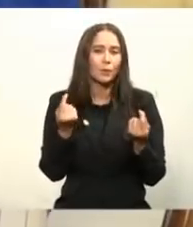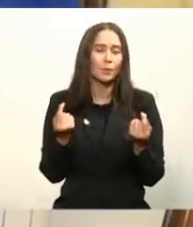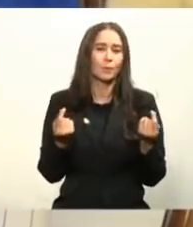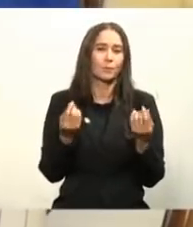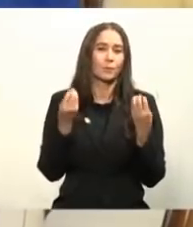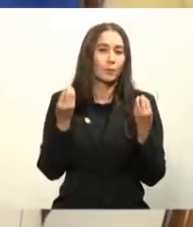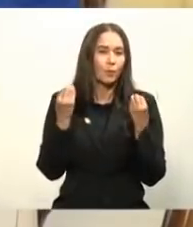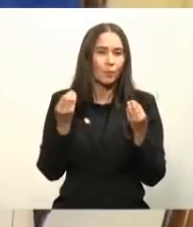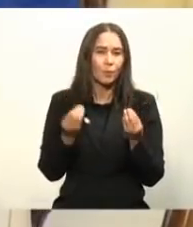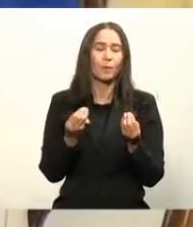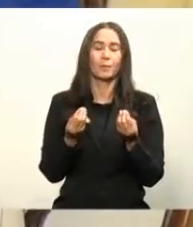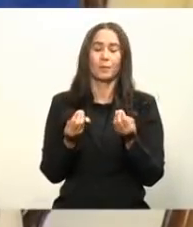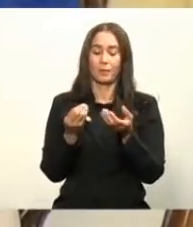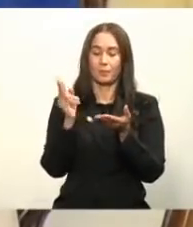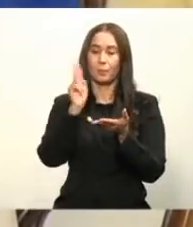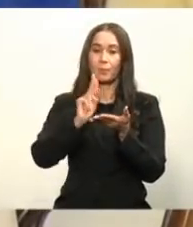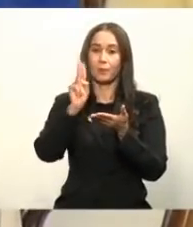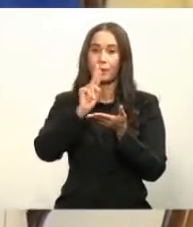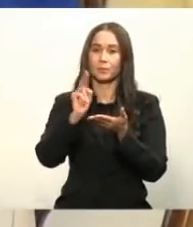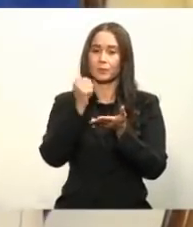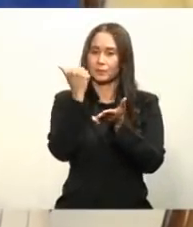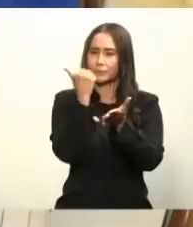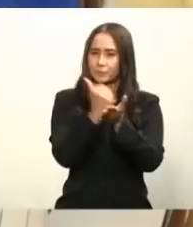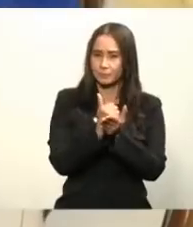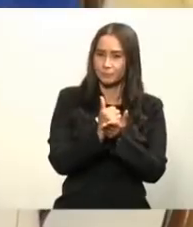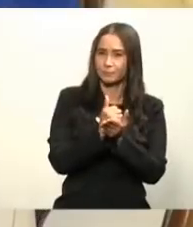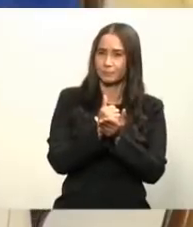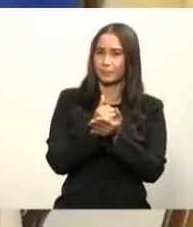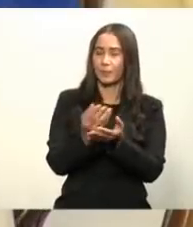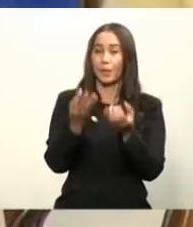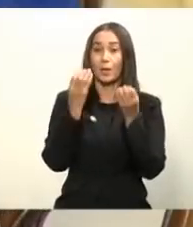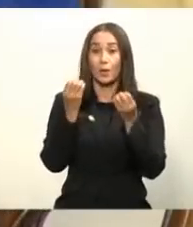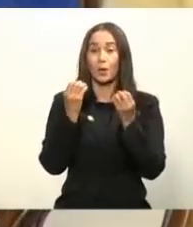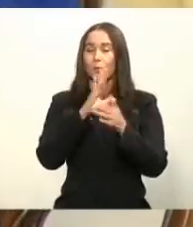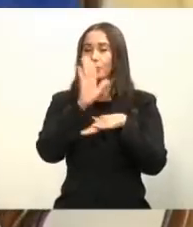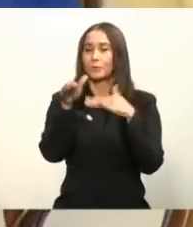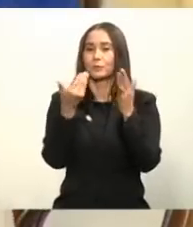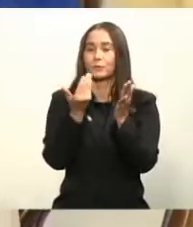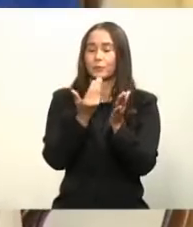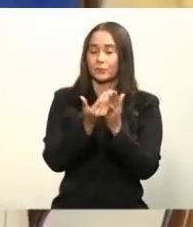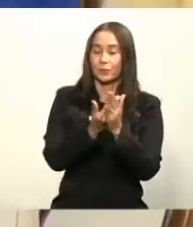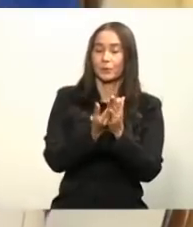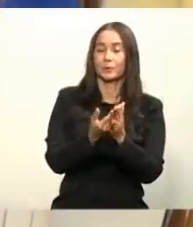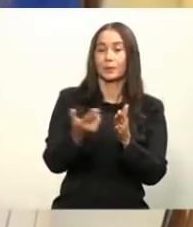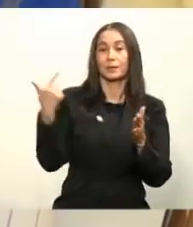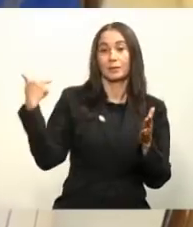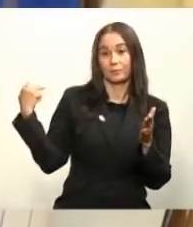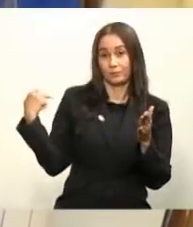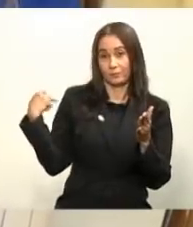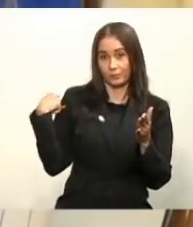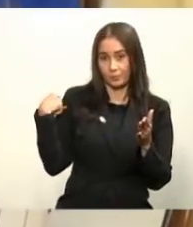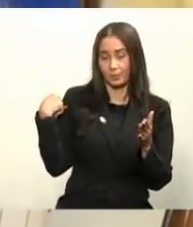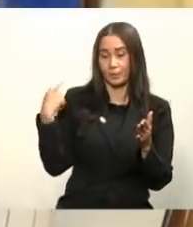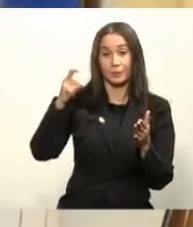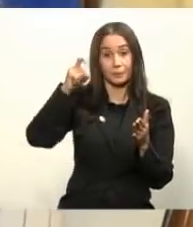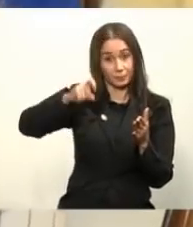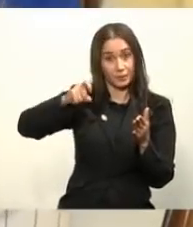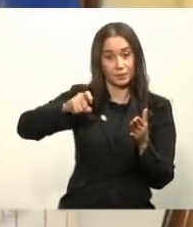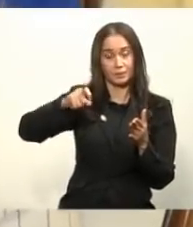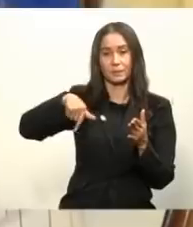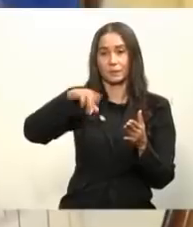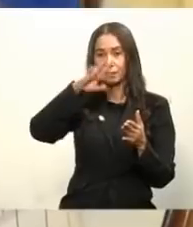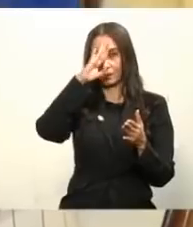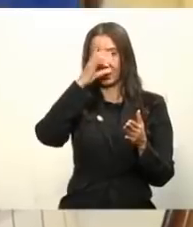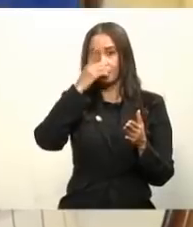vamos a implementar, a aplicar todo lo que serán las dosis necesarias a